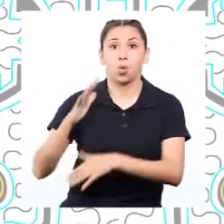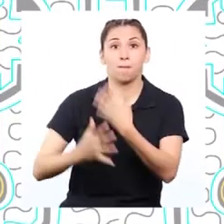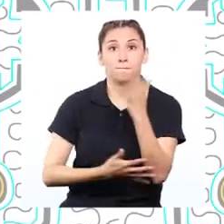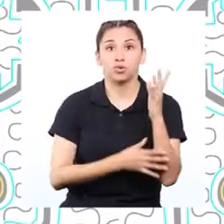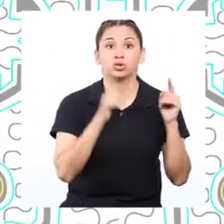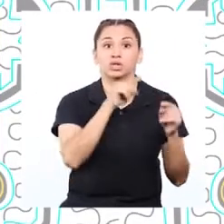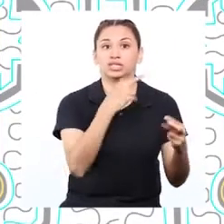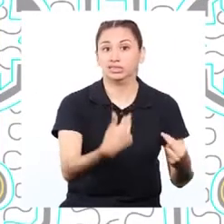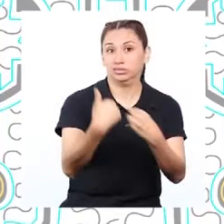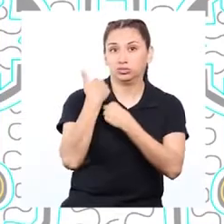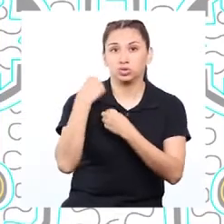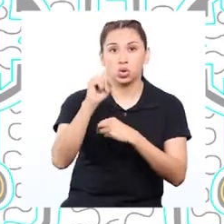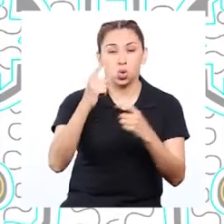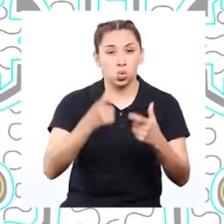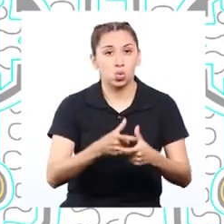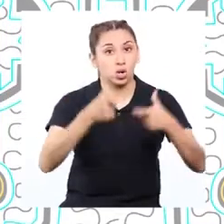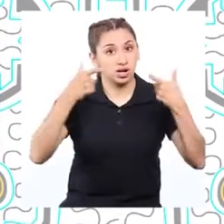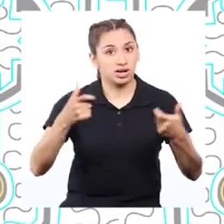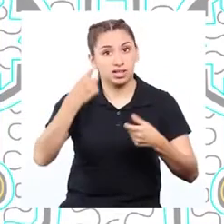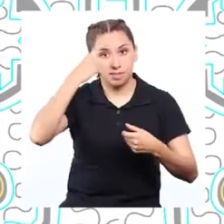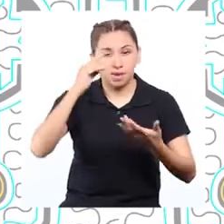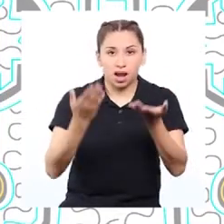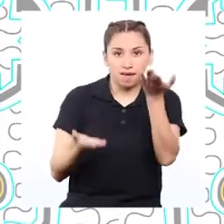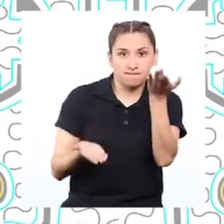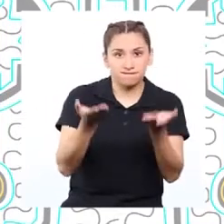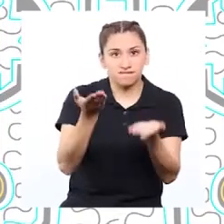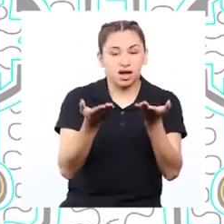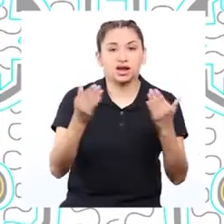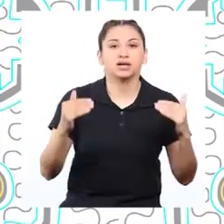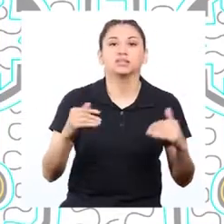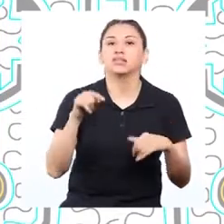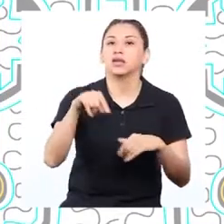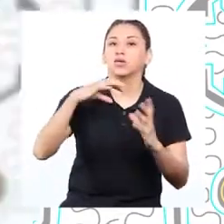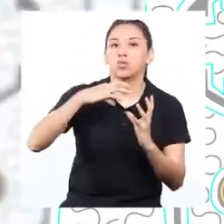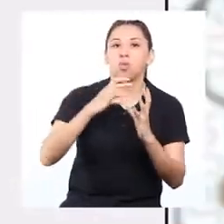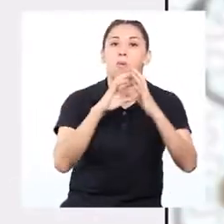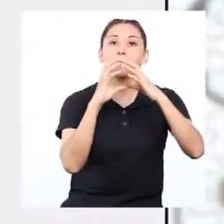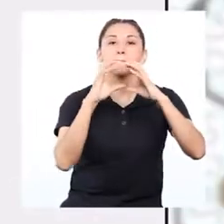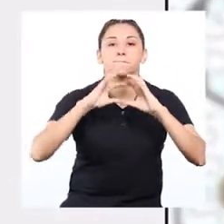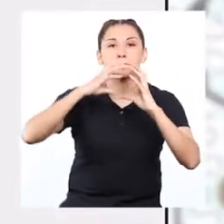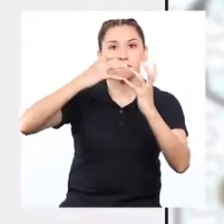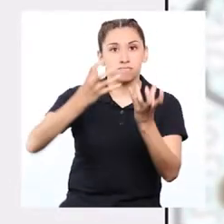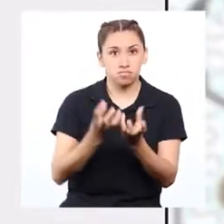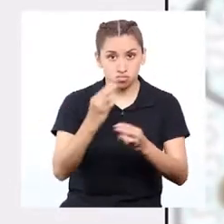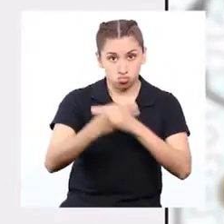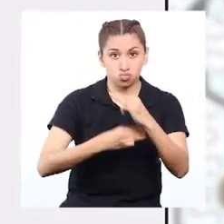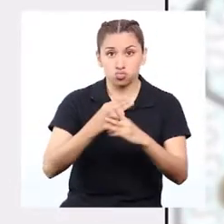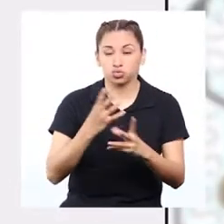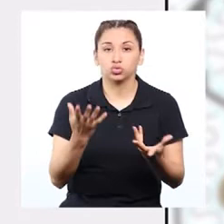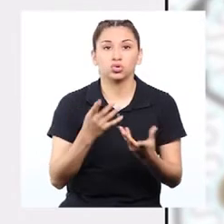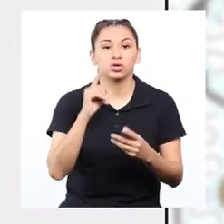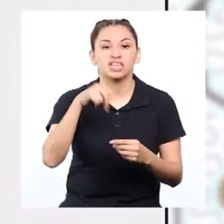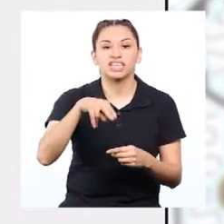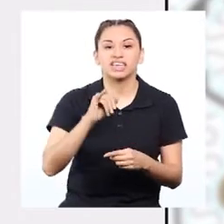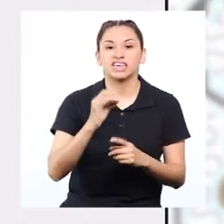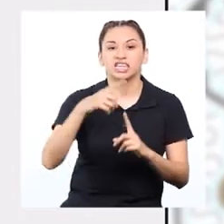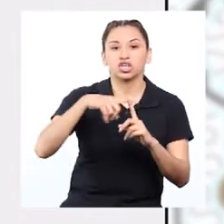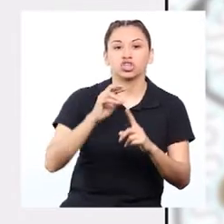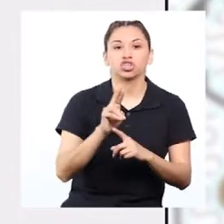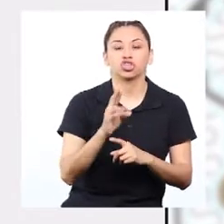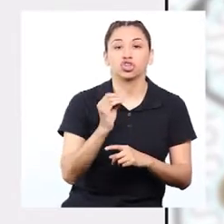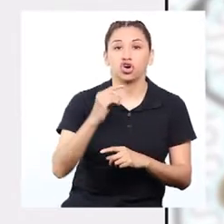que los bosques cumplen un rol muy importante para mantener el equilibrio en el planeta. El uso indiscriminado de fertilizantes